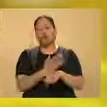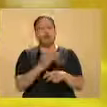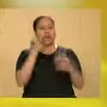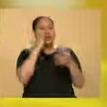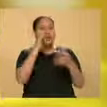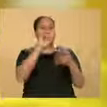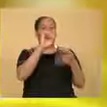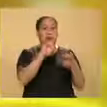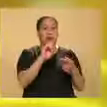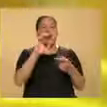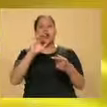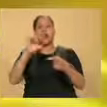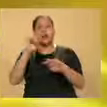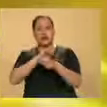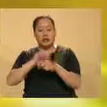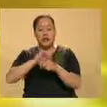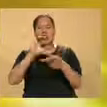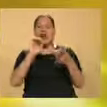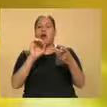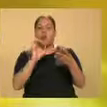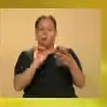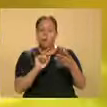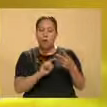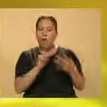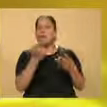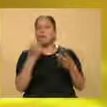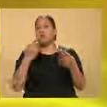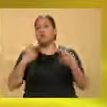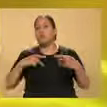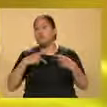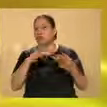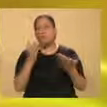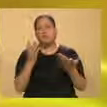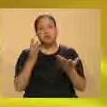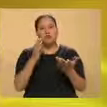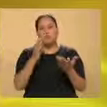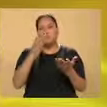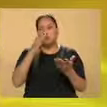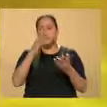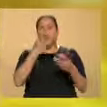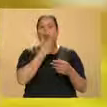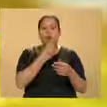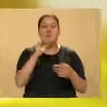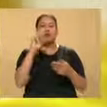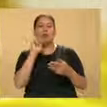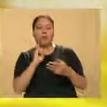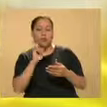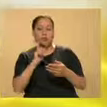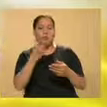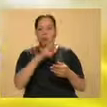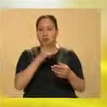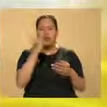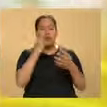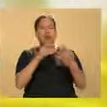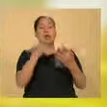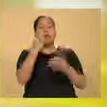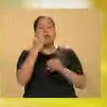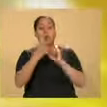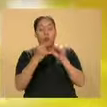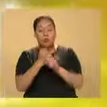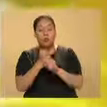el parentesco. Pero esto es código penal. ¿Qué pasa cuando tú ejerces esta violencia? Bueno, pues se impone de uno a seis años de prisión.